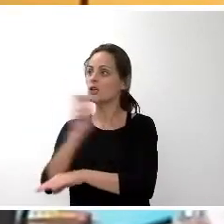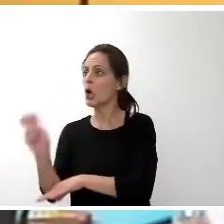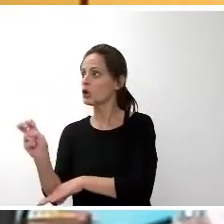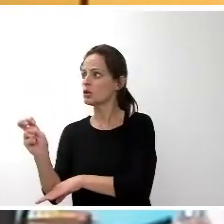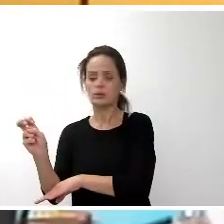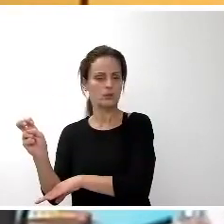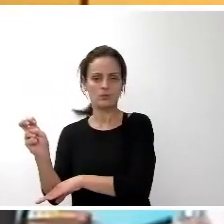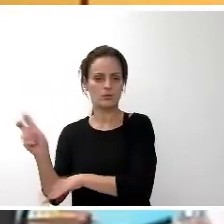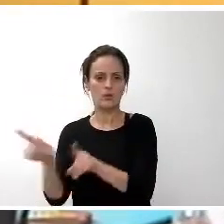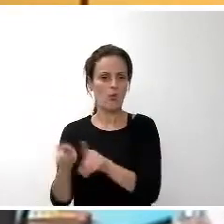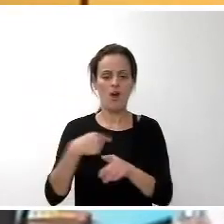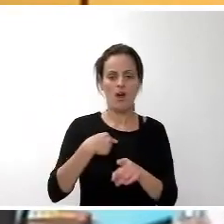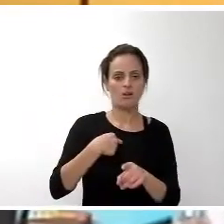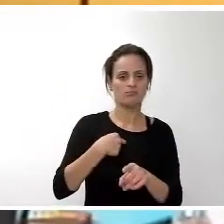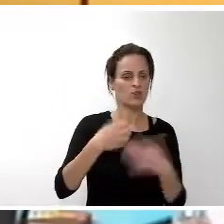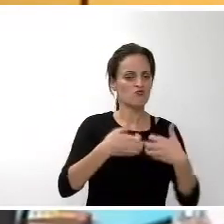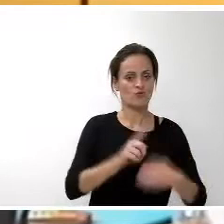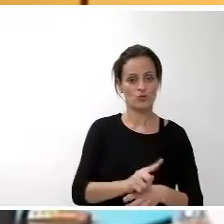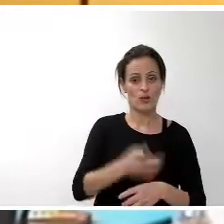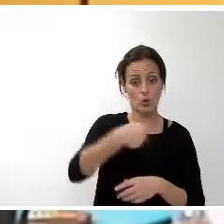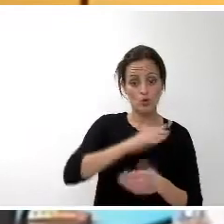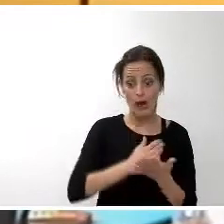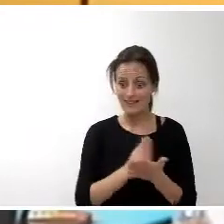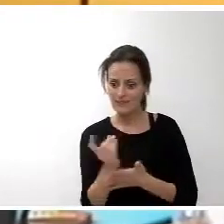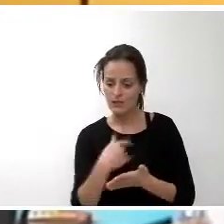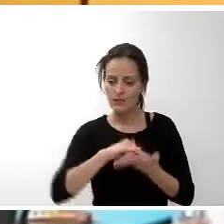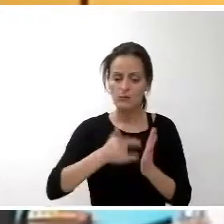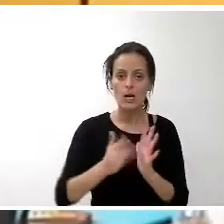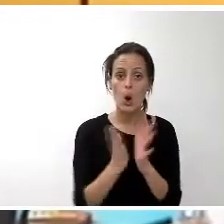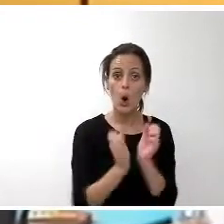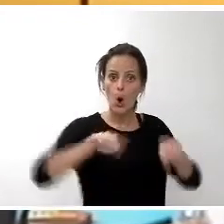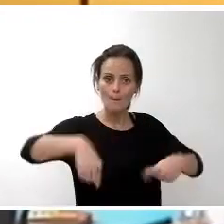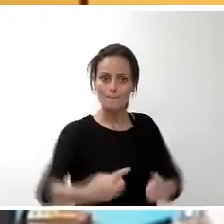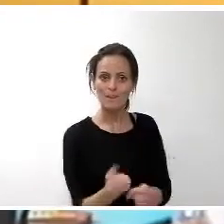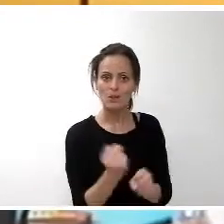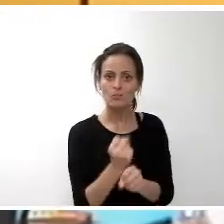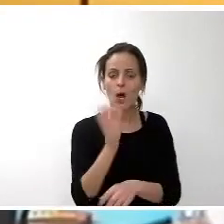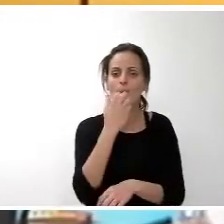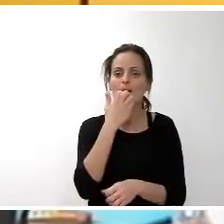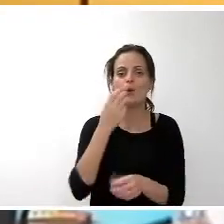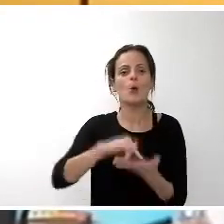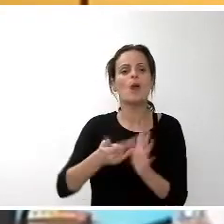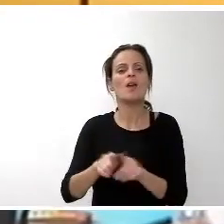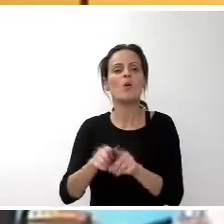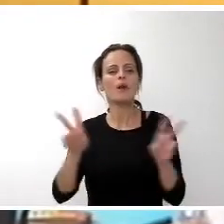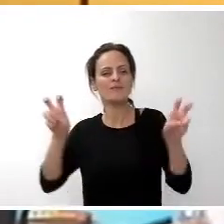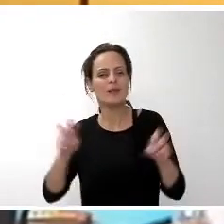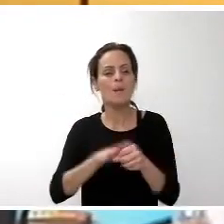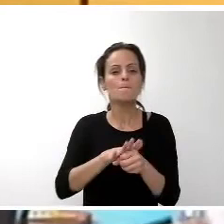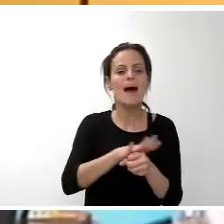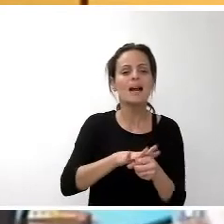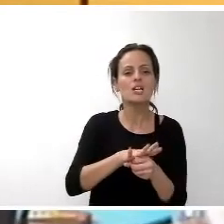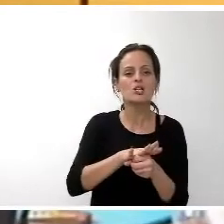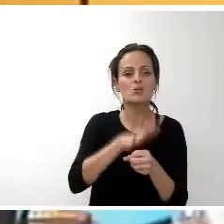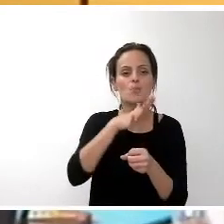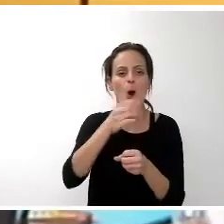A través de planes, de convenios de empleo o de programas como barrios por el empleo, este cabildo se ha convertido